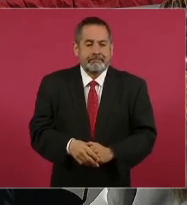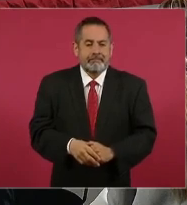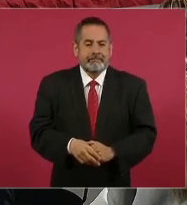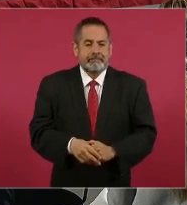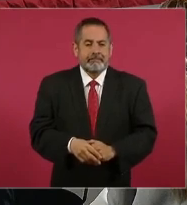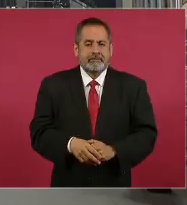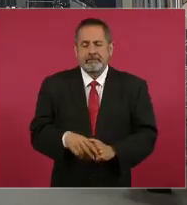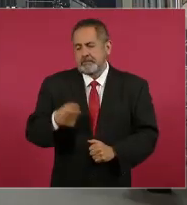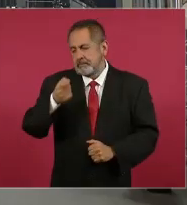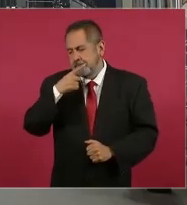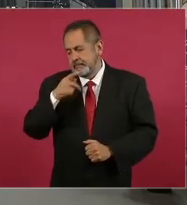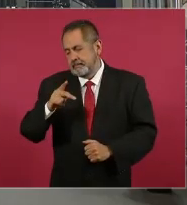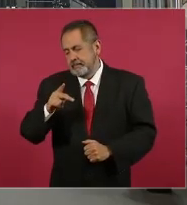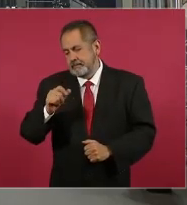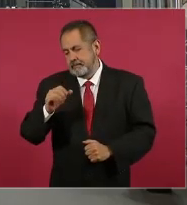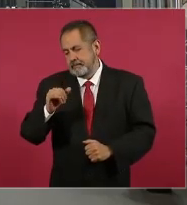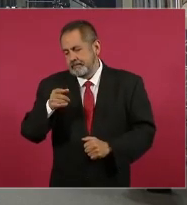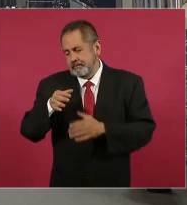Opa, si Florín.